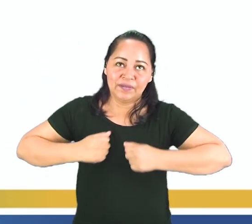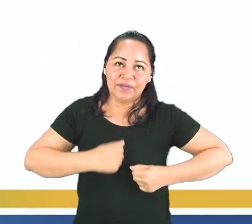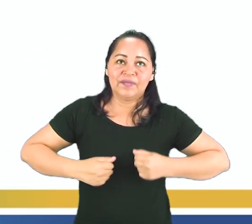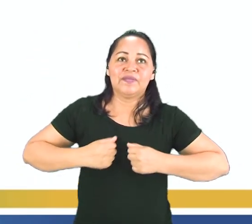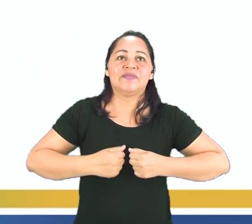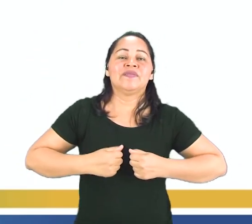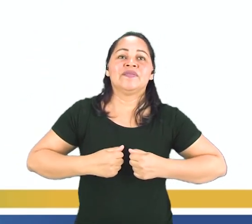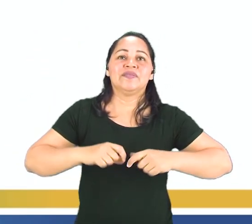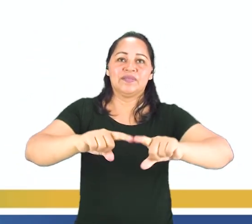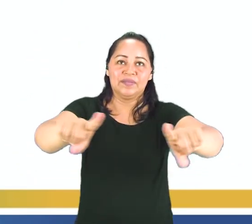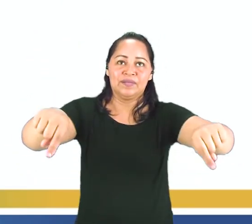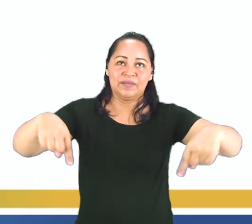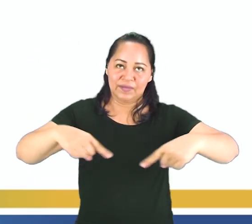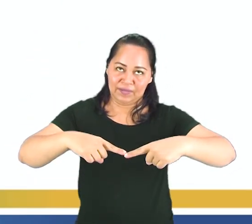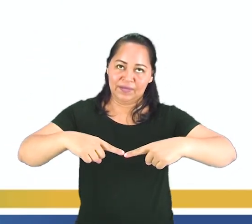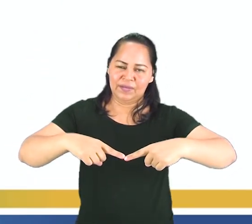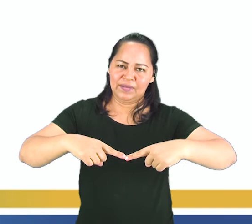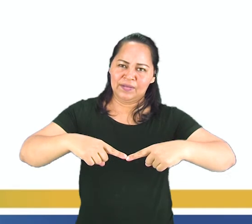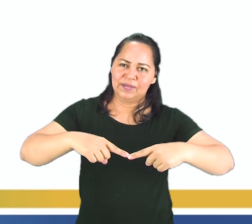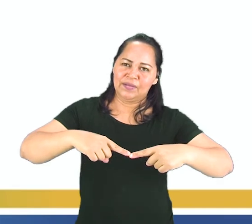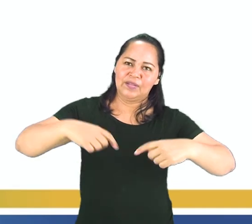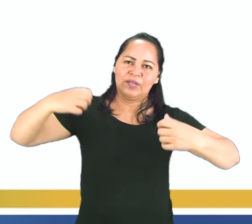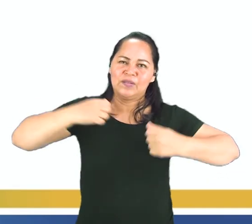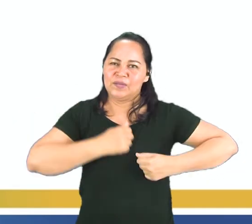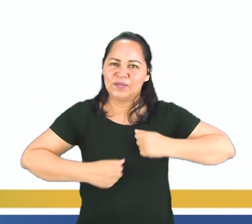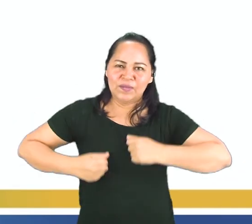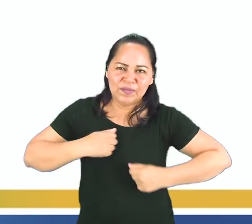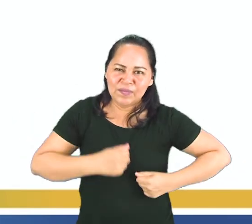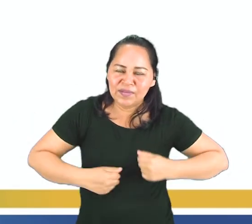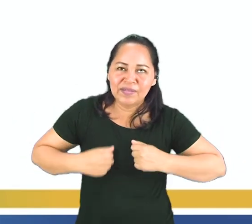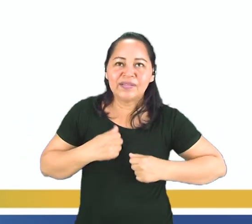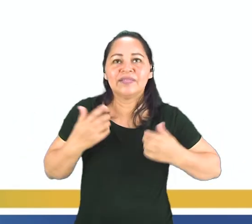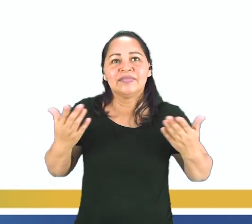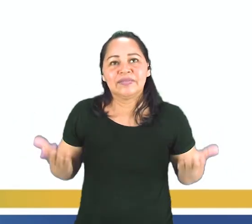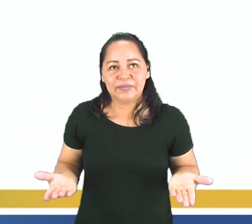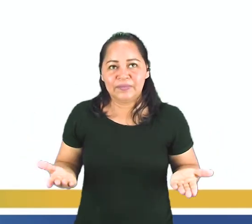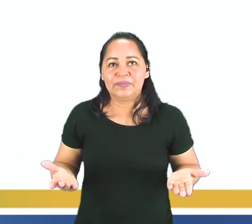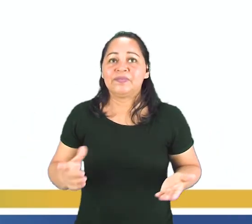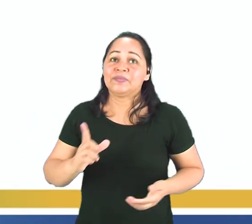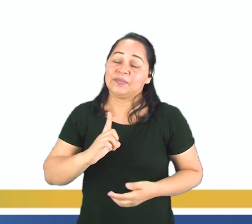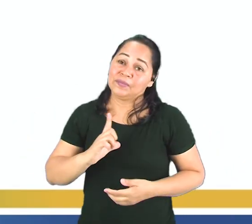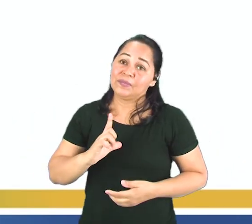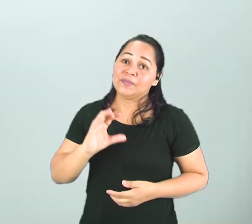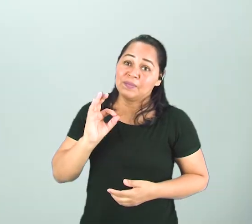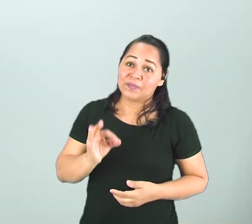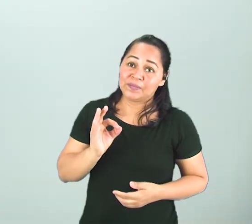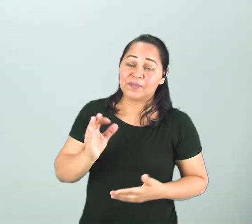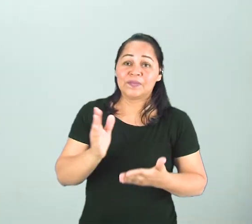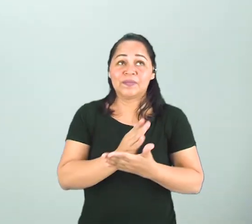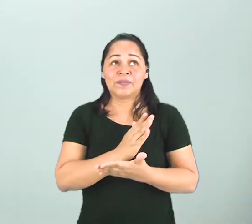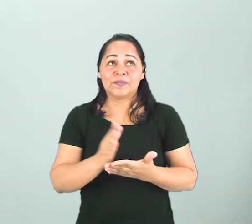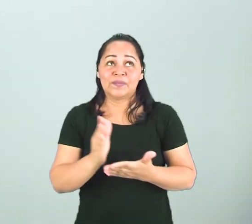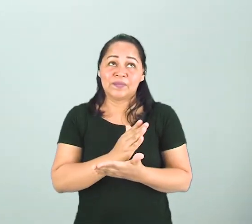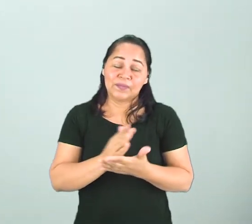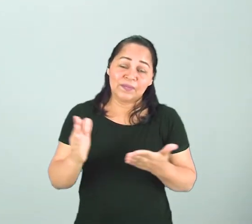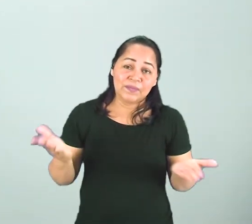cuarto de baño. Vamos voltar, pessoal. Tenho certeza que en algún momento da vida de vocês,